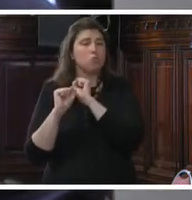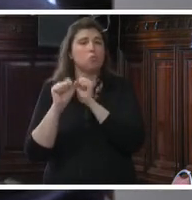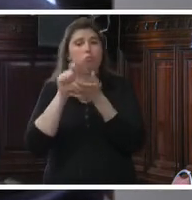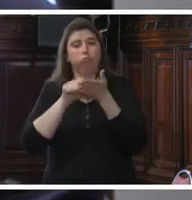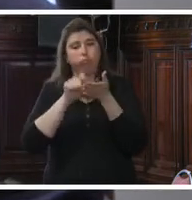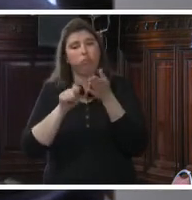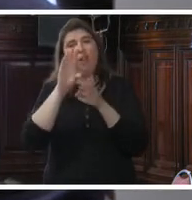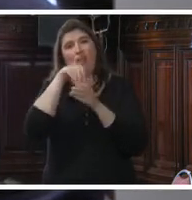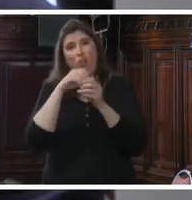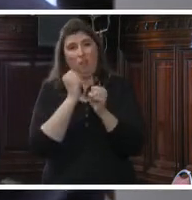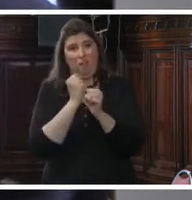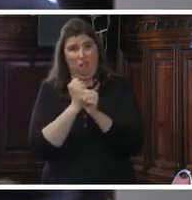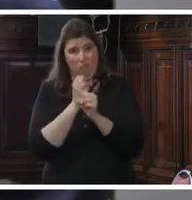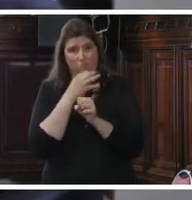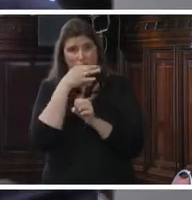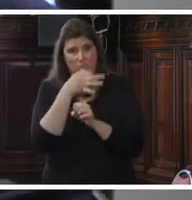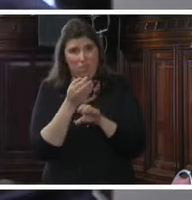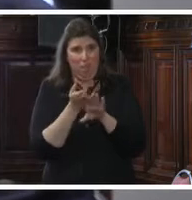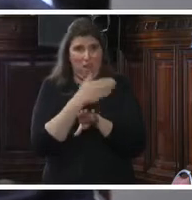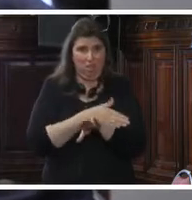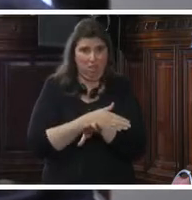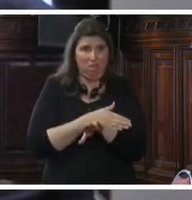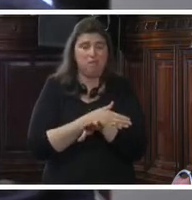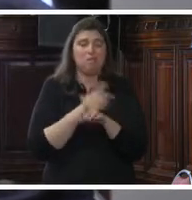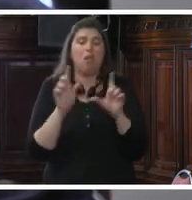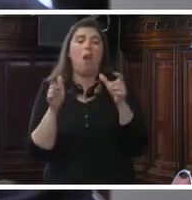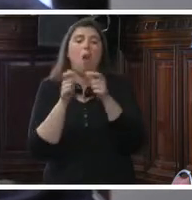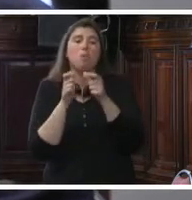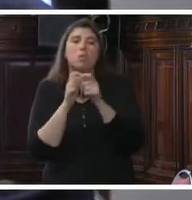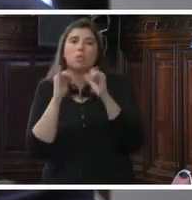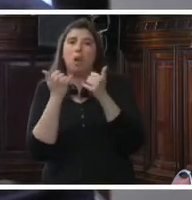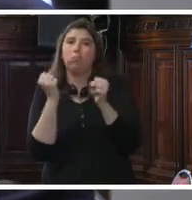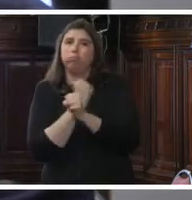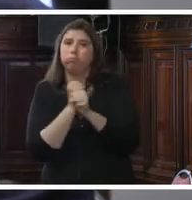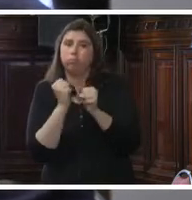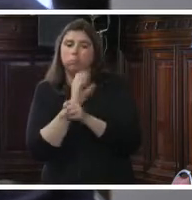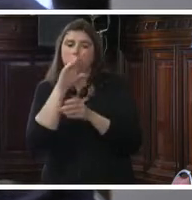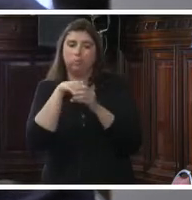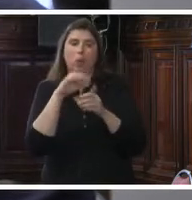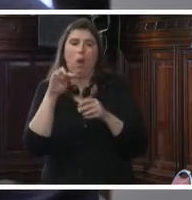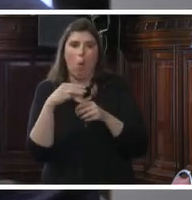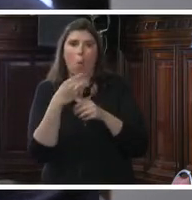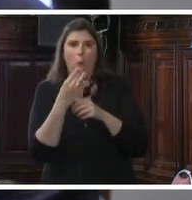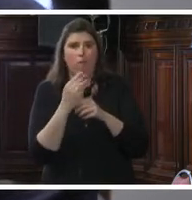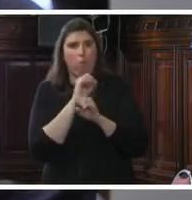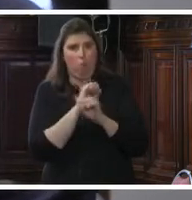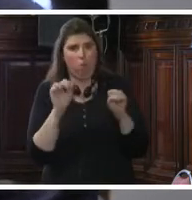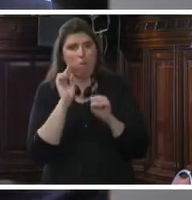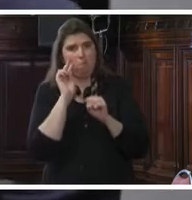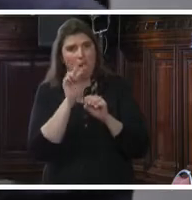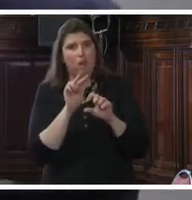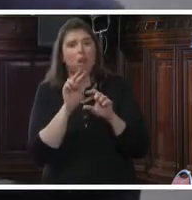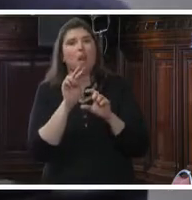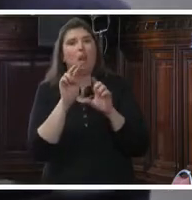en el trabajo que inicialmente hizo Felipe para la comisión y que ya fue aprobado y que está publicado y que ustedes pueden encontrar en la página de la comisión.